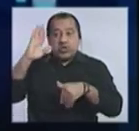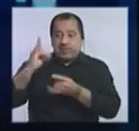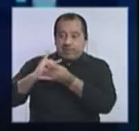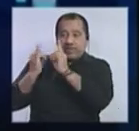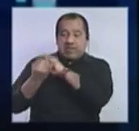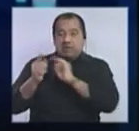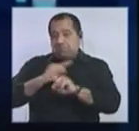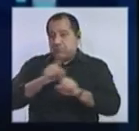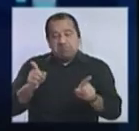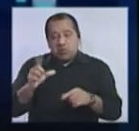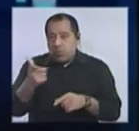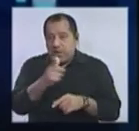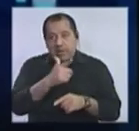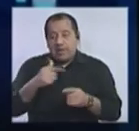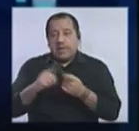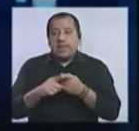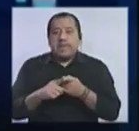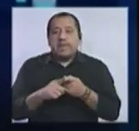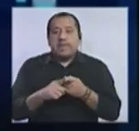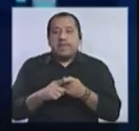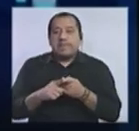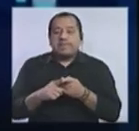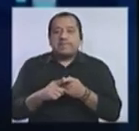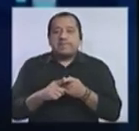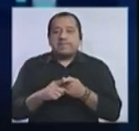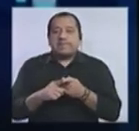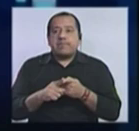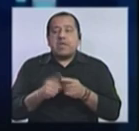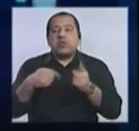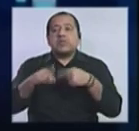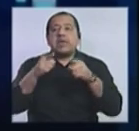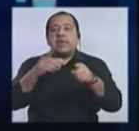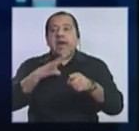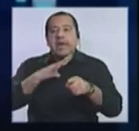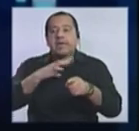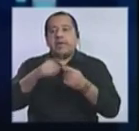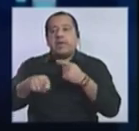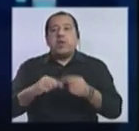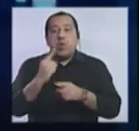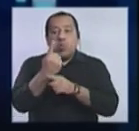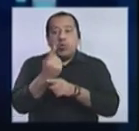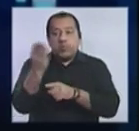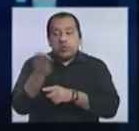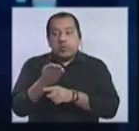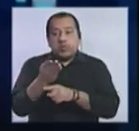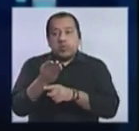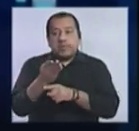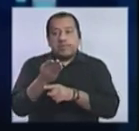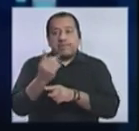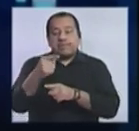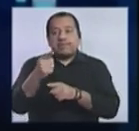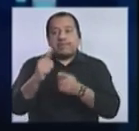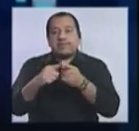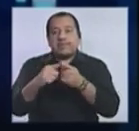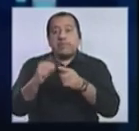en cualquiera de los casos. Ahí tenemos. Entonces, ahí tenemos, bueno, un 1%, perdón, una banca,